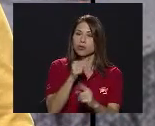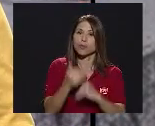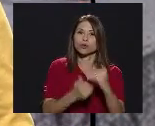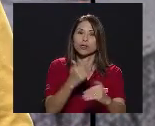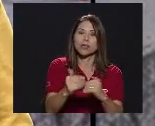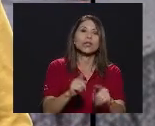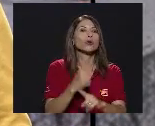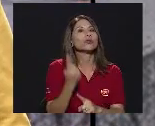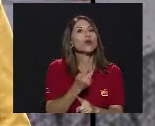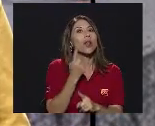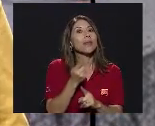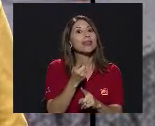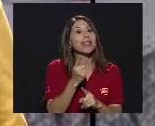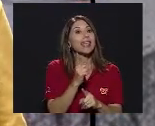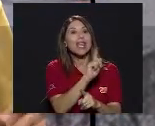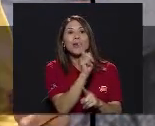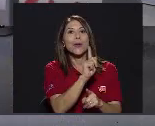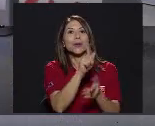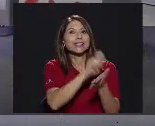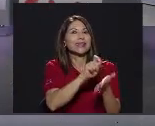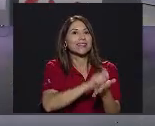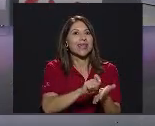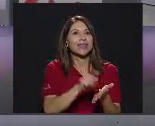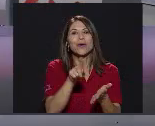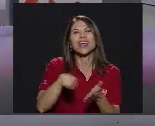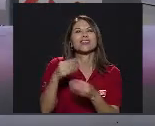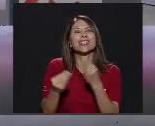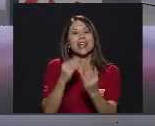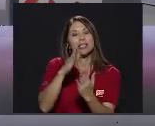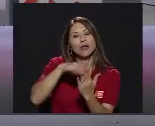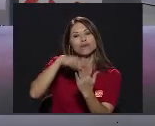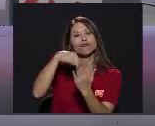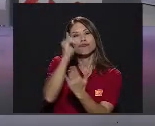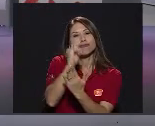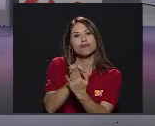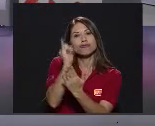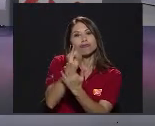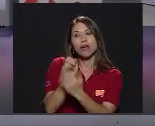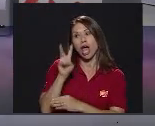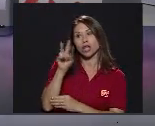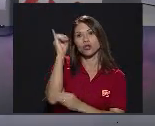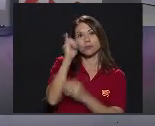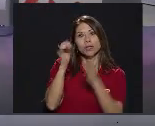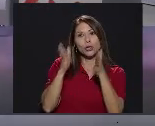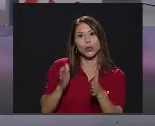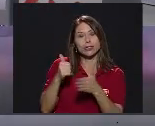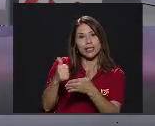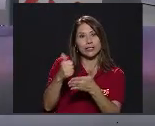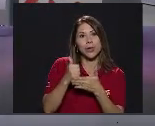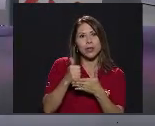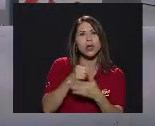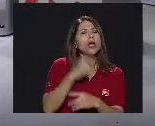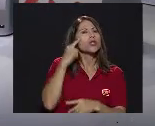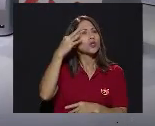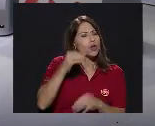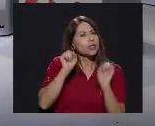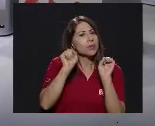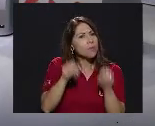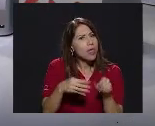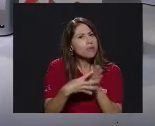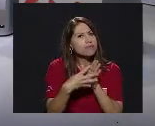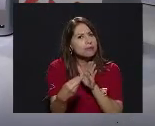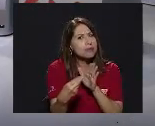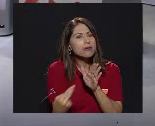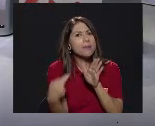De escribir Están pintando Hay dos pintores Que nos están ayudando A realizar todo ese procedimiento Pues creo que sí Es posible replicarlo Se puede